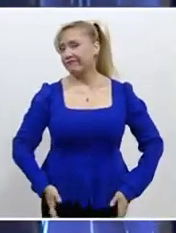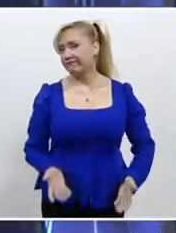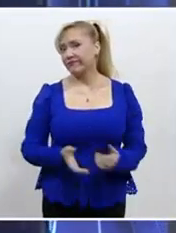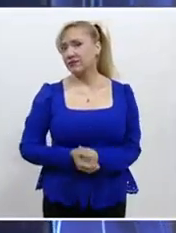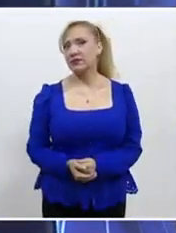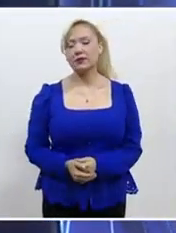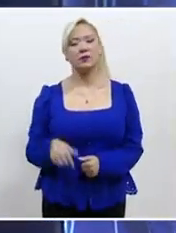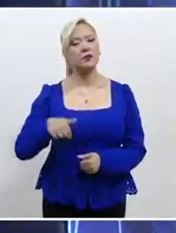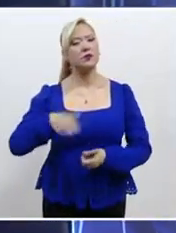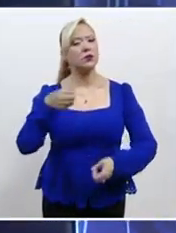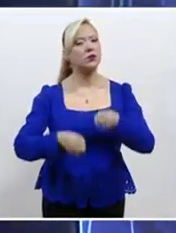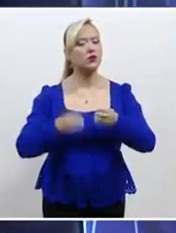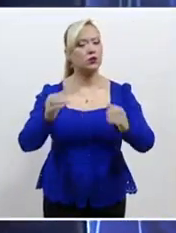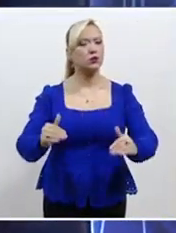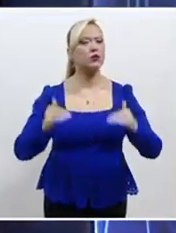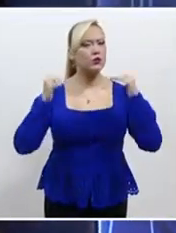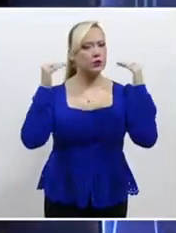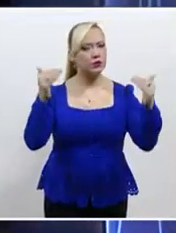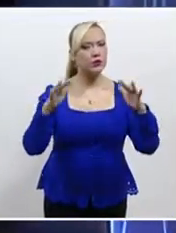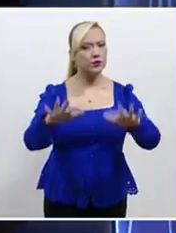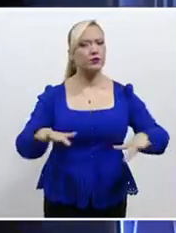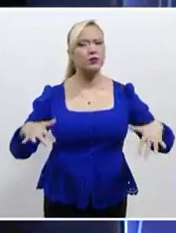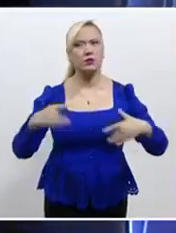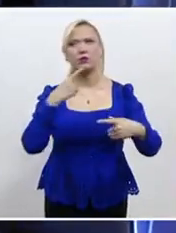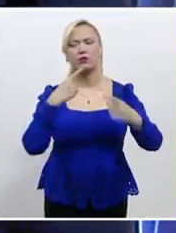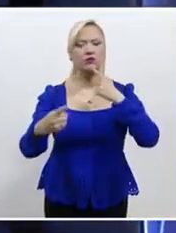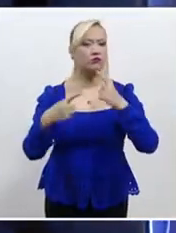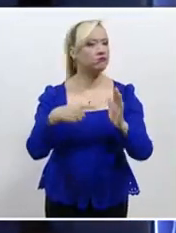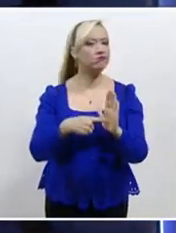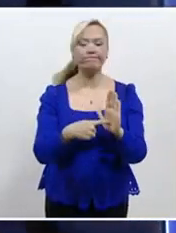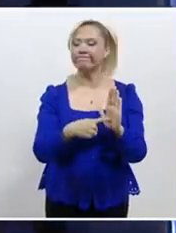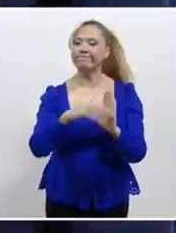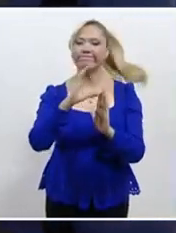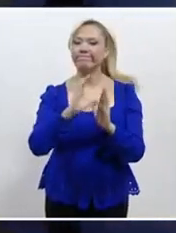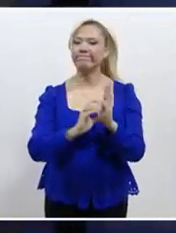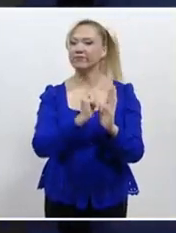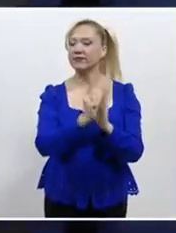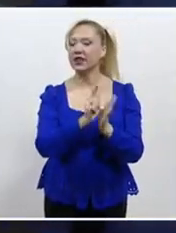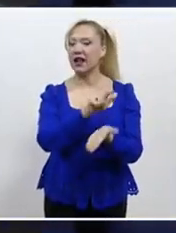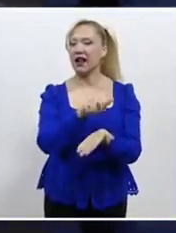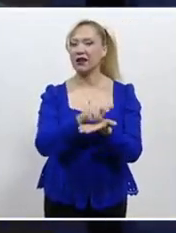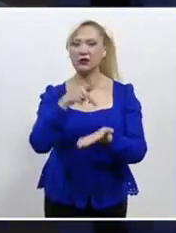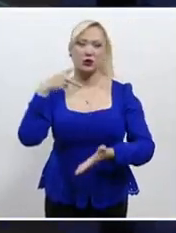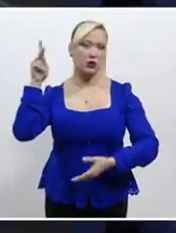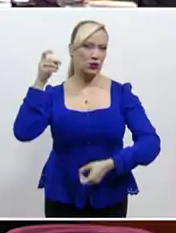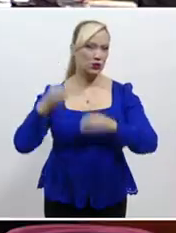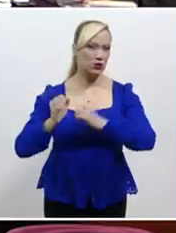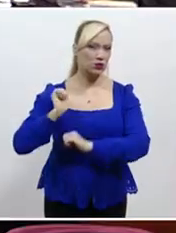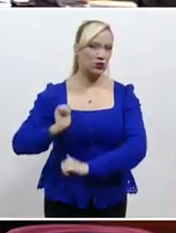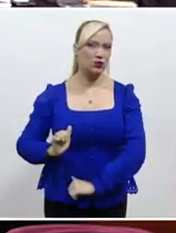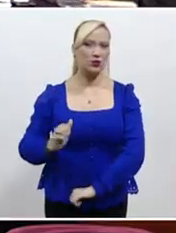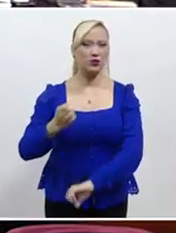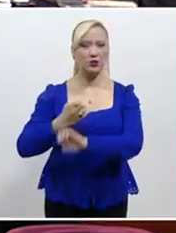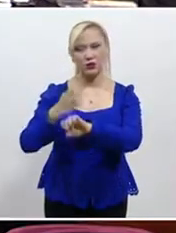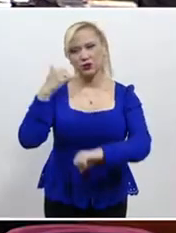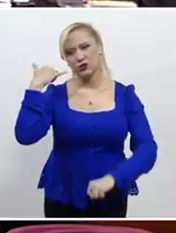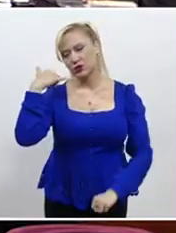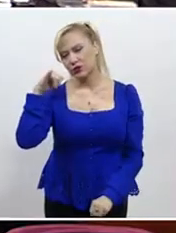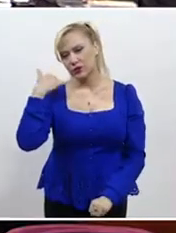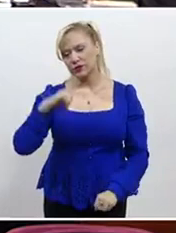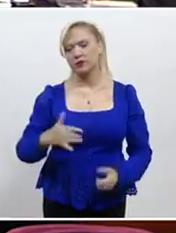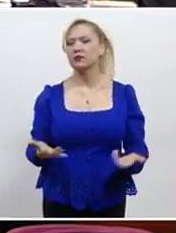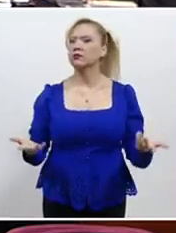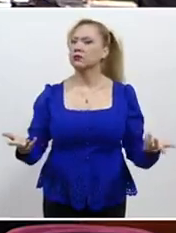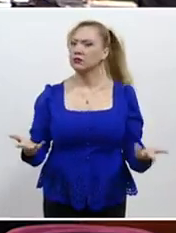El Pleno de la Suprema Corte invalidó disposiciones de la Constitución y Ley Orgánica del Poder Judicial del Estado de Yucatán,